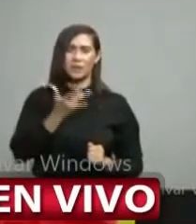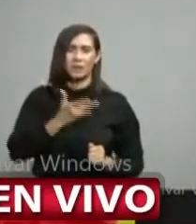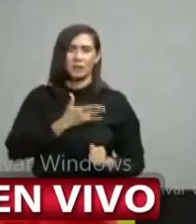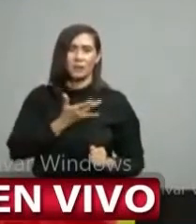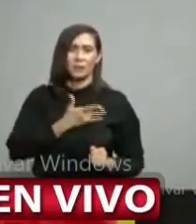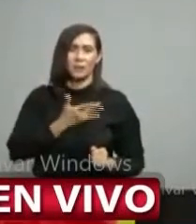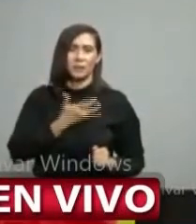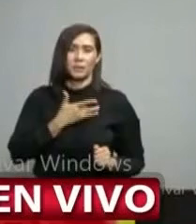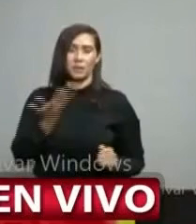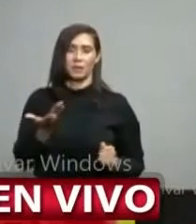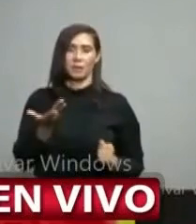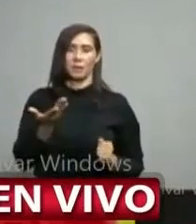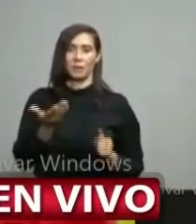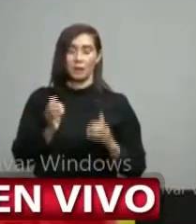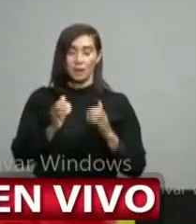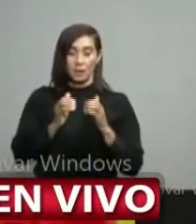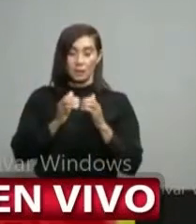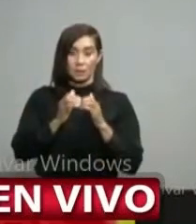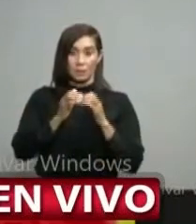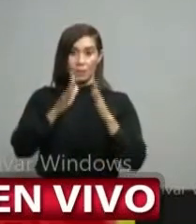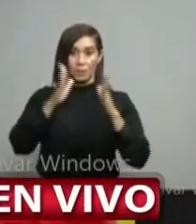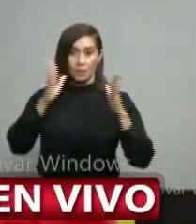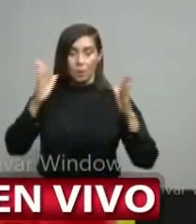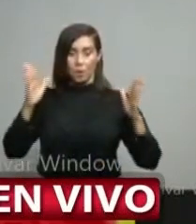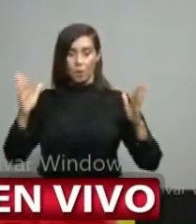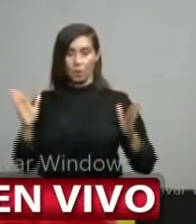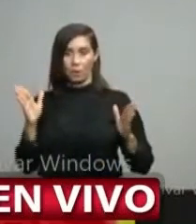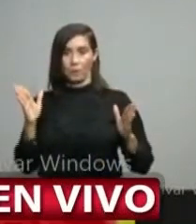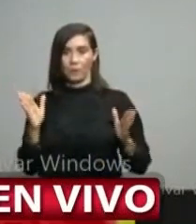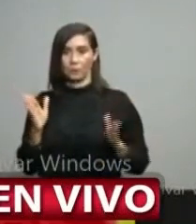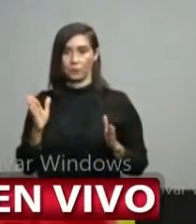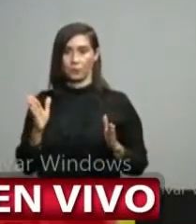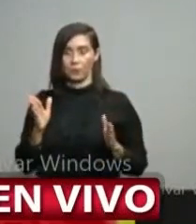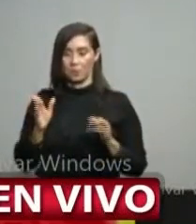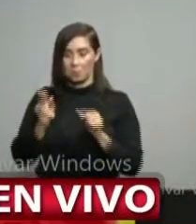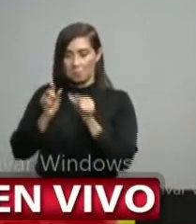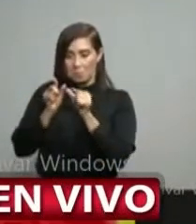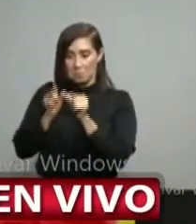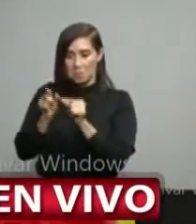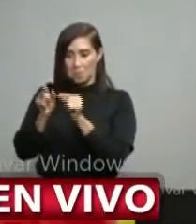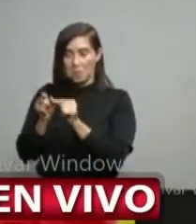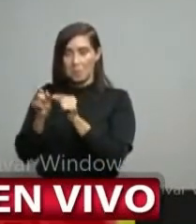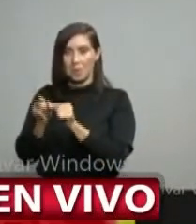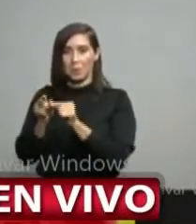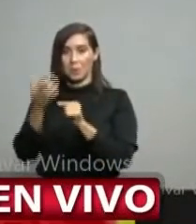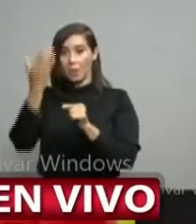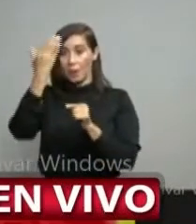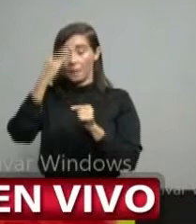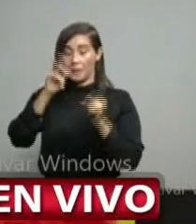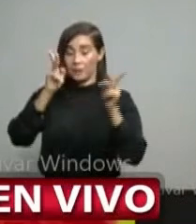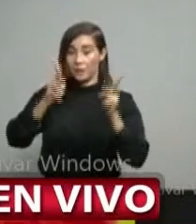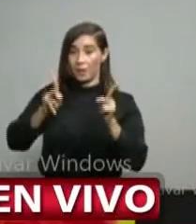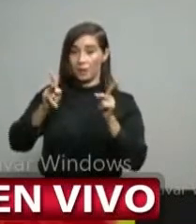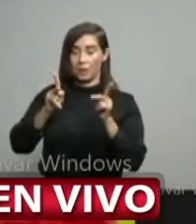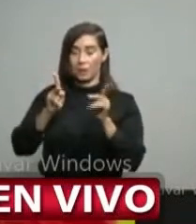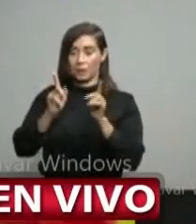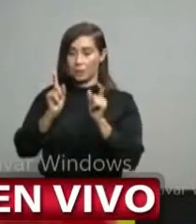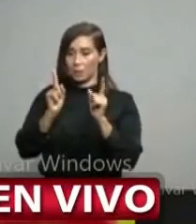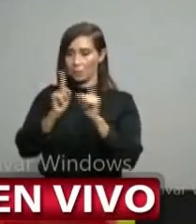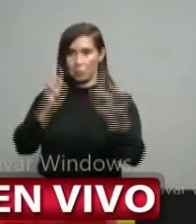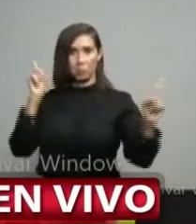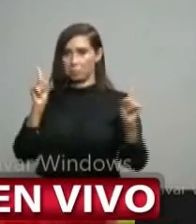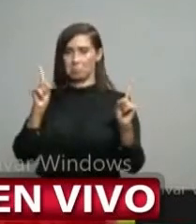una apertura gradual pero que la sentimos real porque la gente no está guardando ese distanciamiento